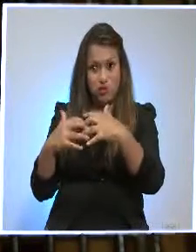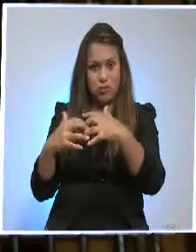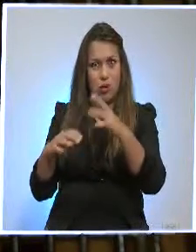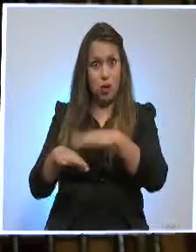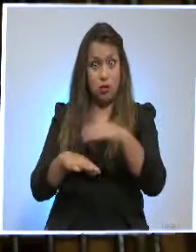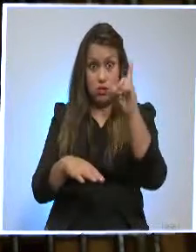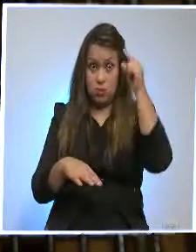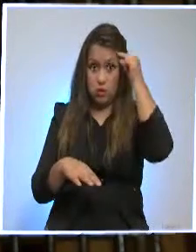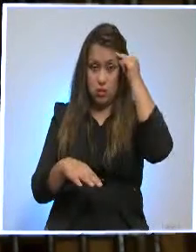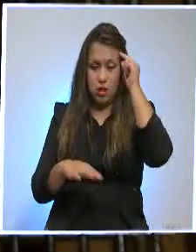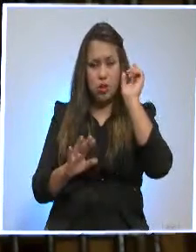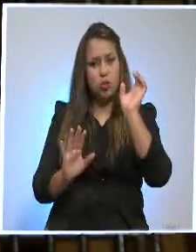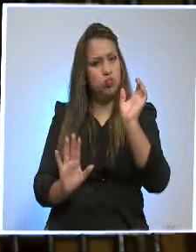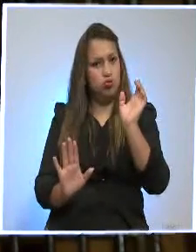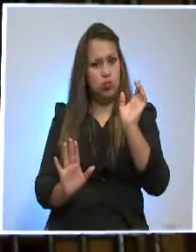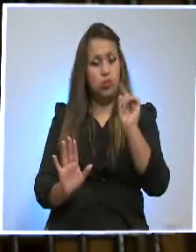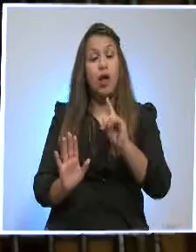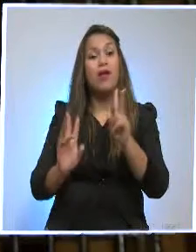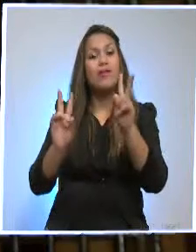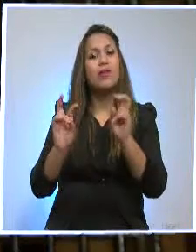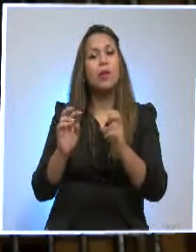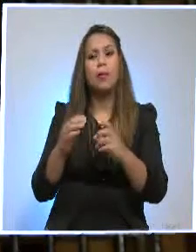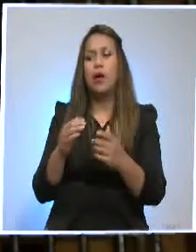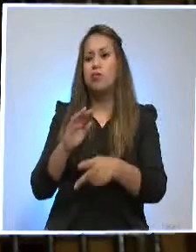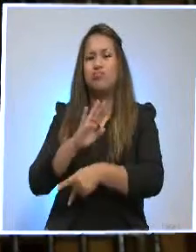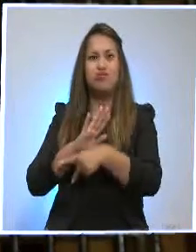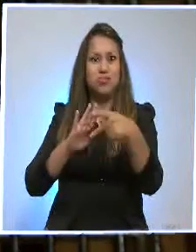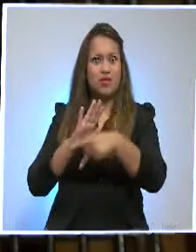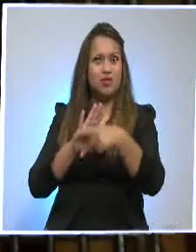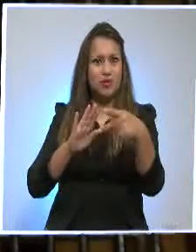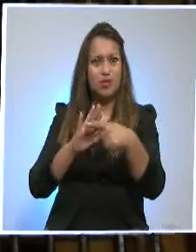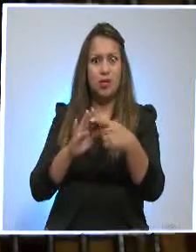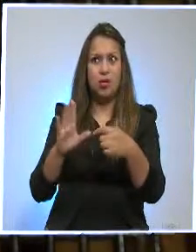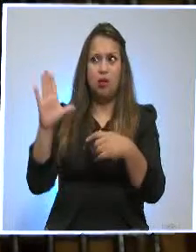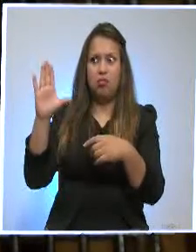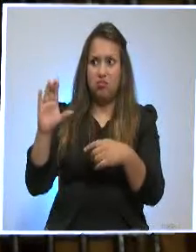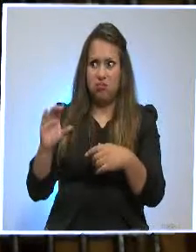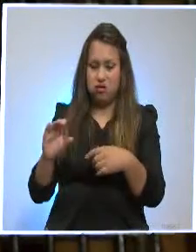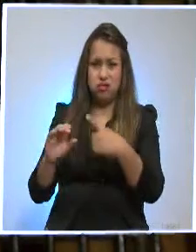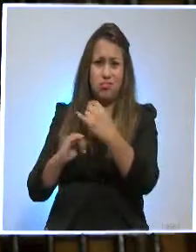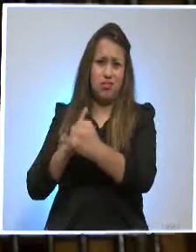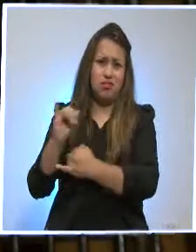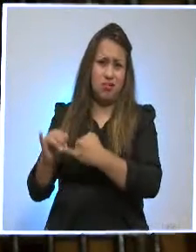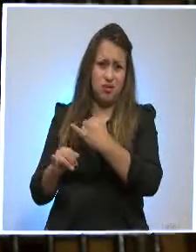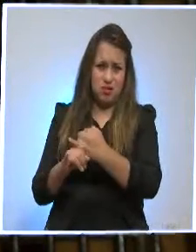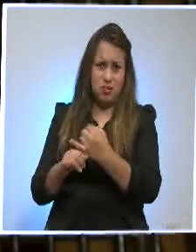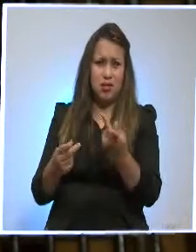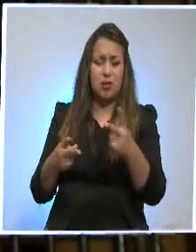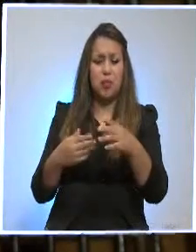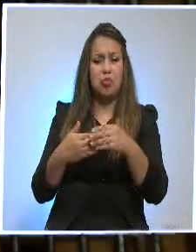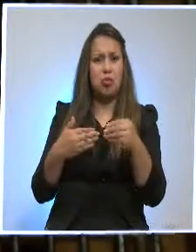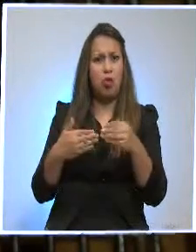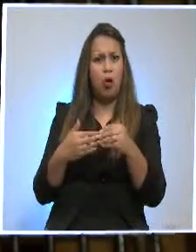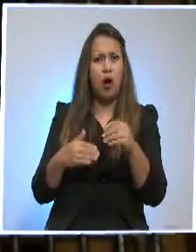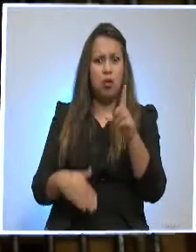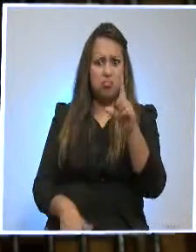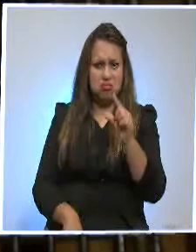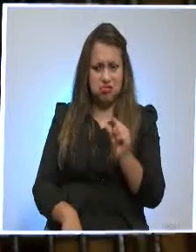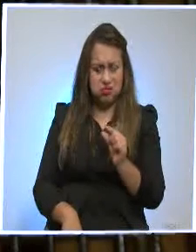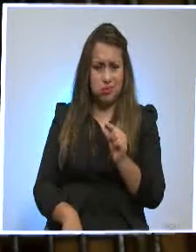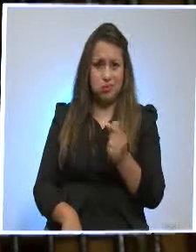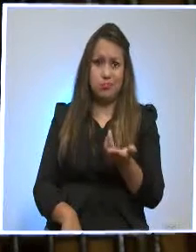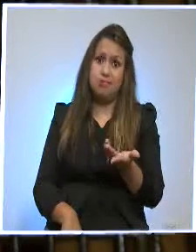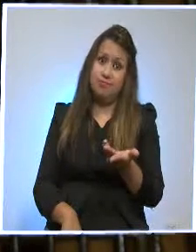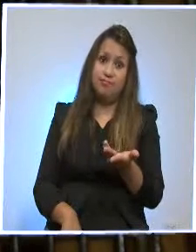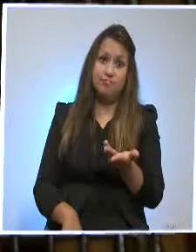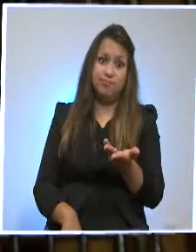de la ciudad de México. de este año y ahora